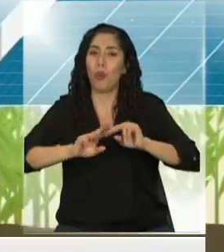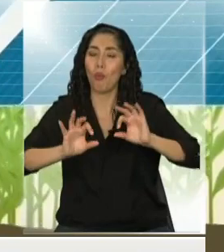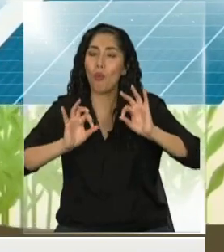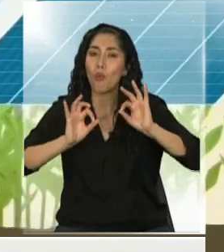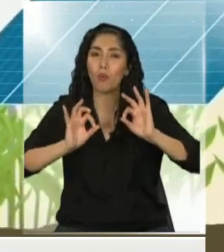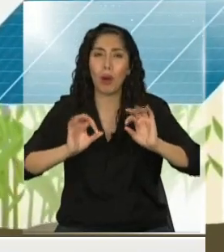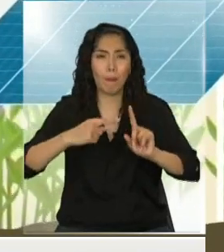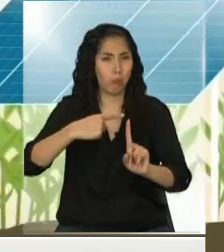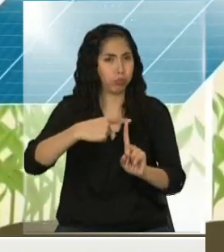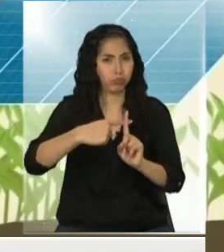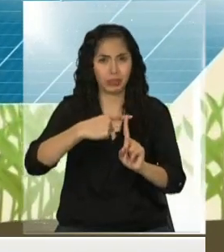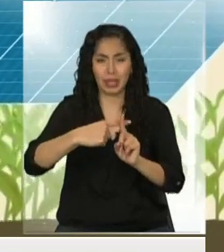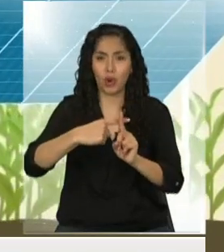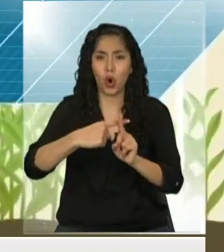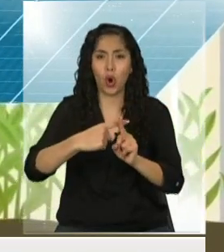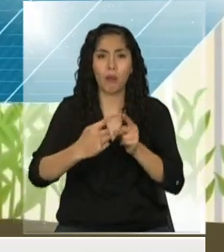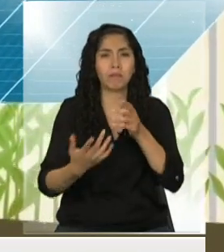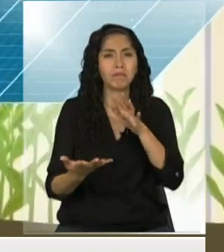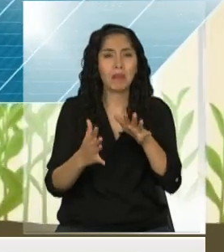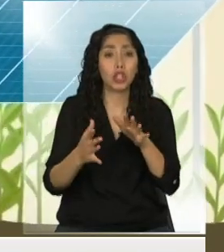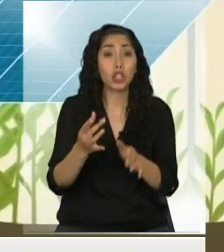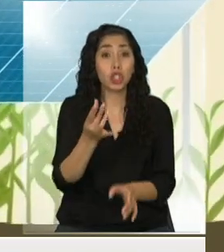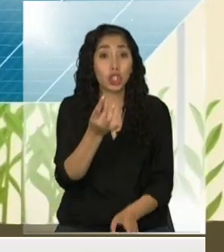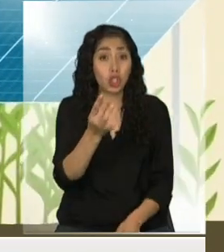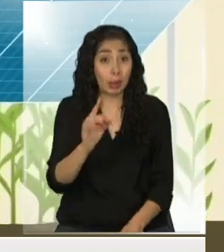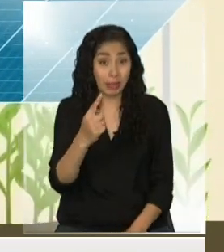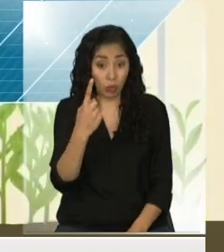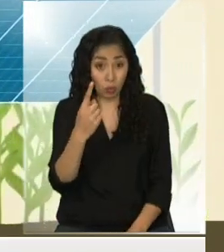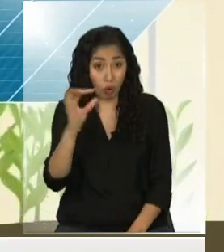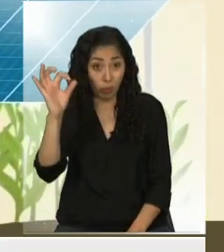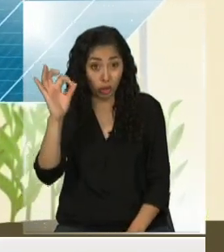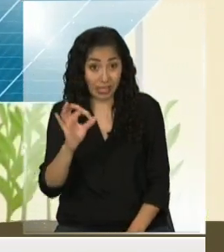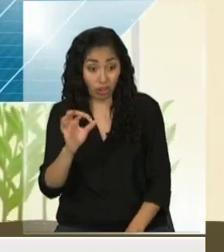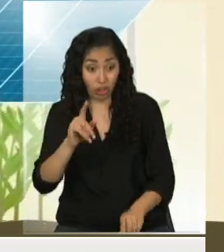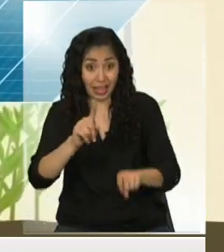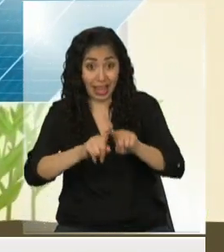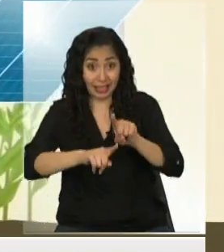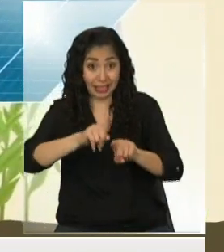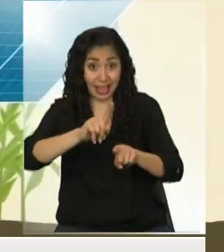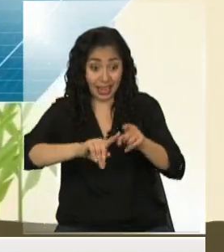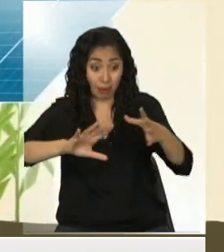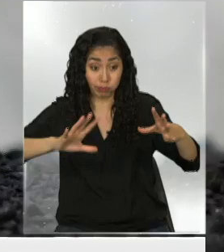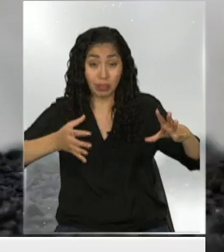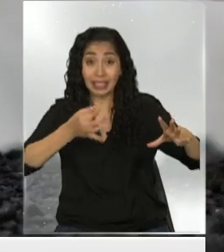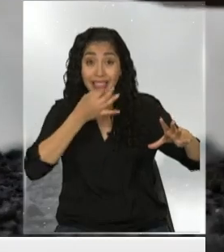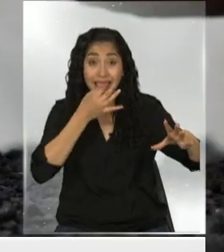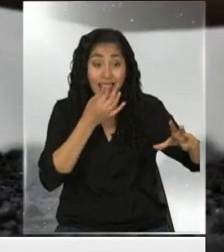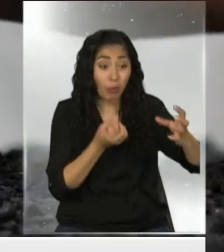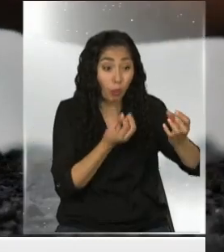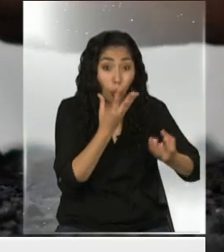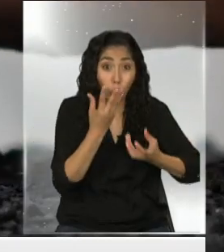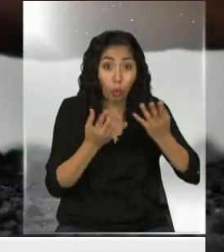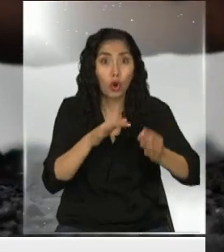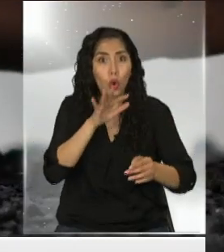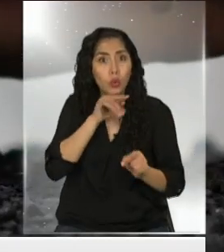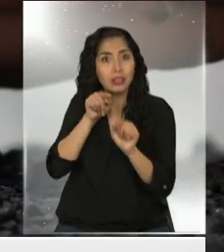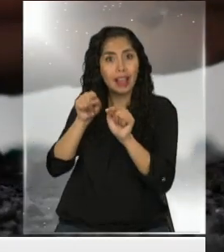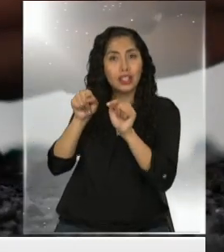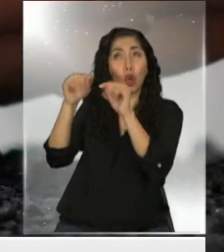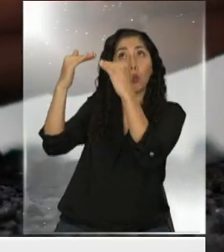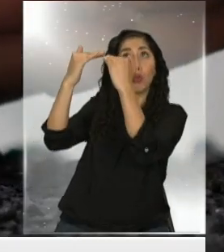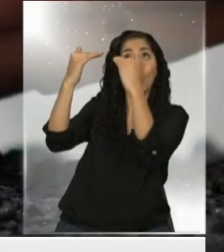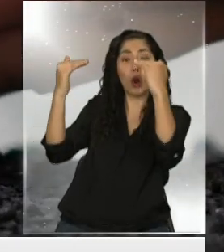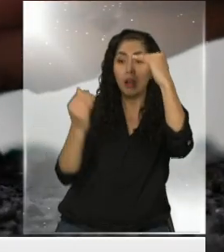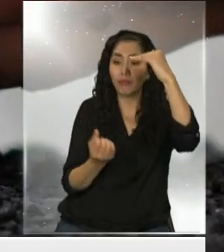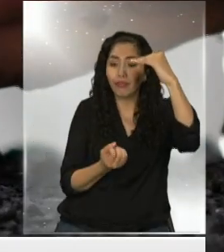impacto. Se calcula que si solamente el 1% de las tierras del planeta que están cultivadas hoy día utilizaran estos paneles encima,